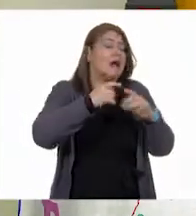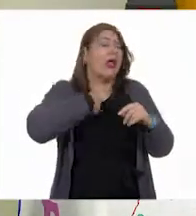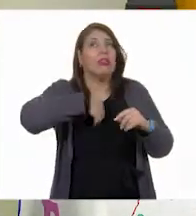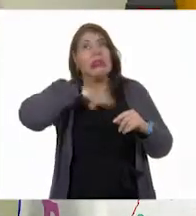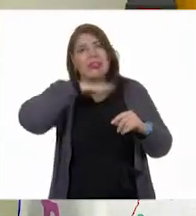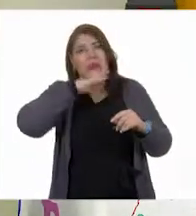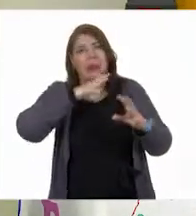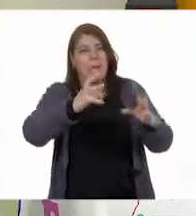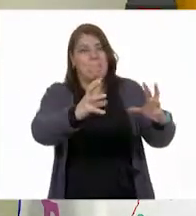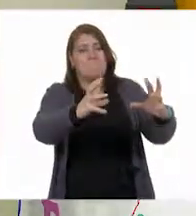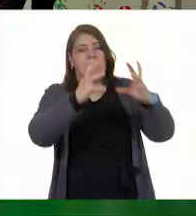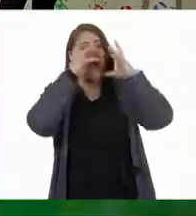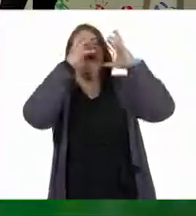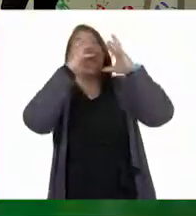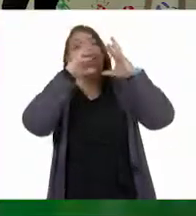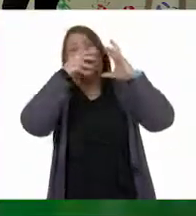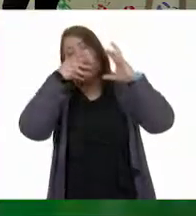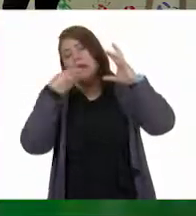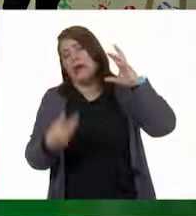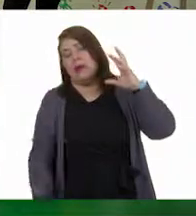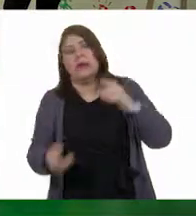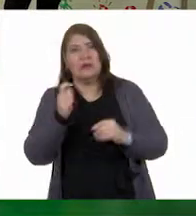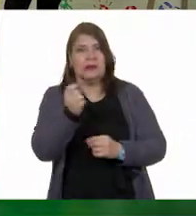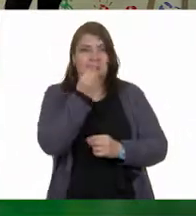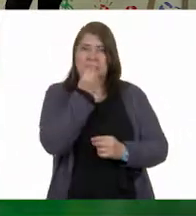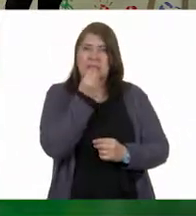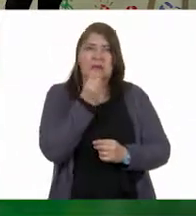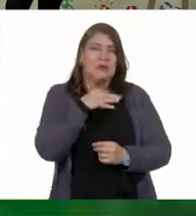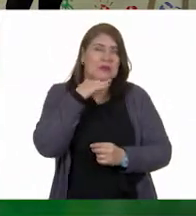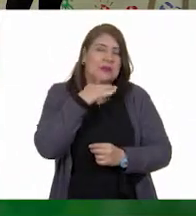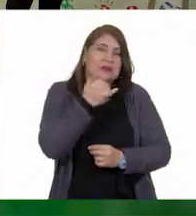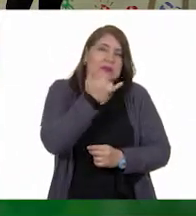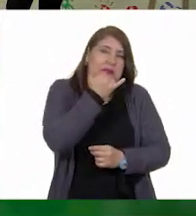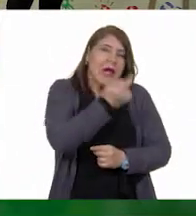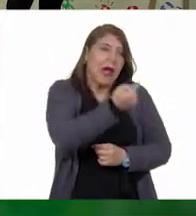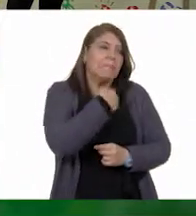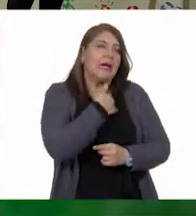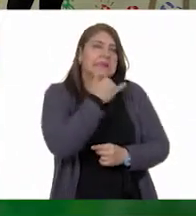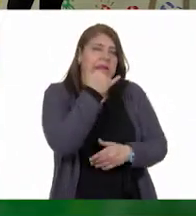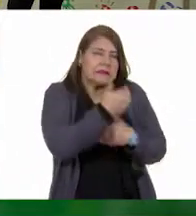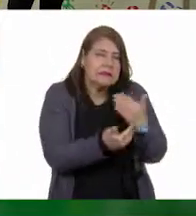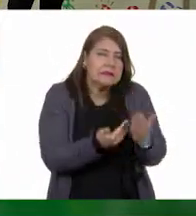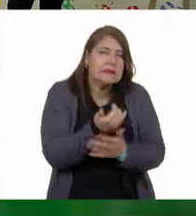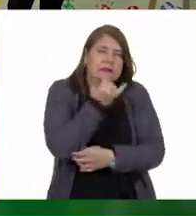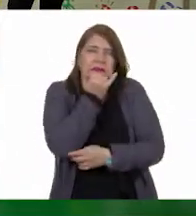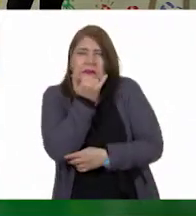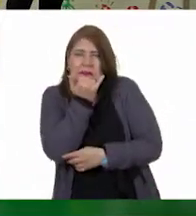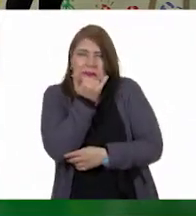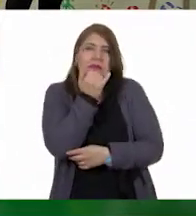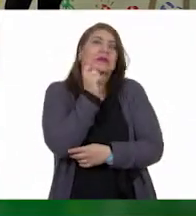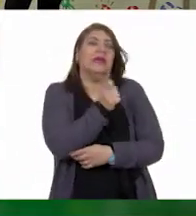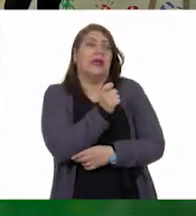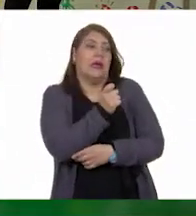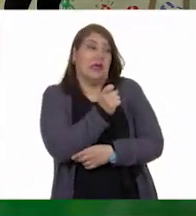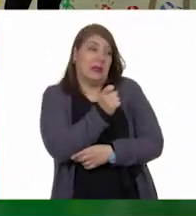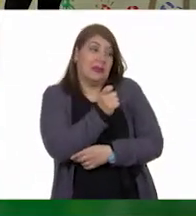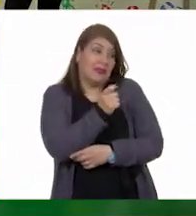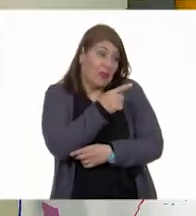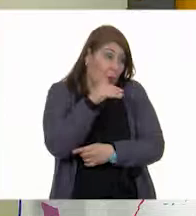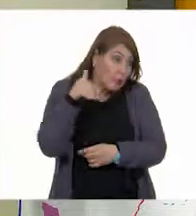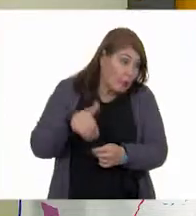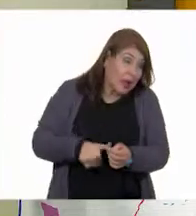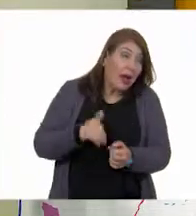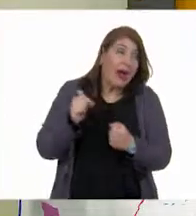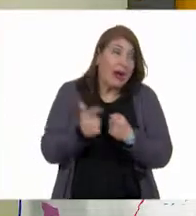que me había tirado mi lunch. Se disculpó conmigo y me preguntó también si no me había